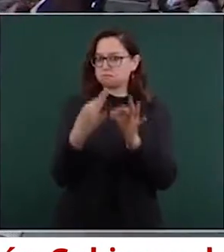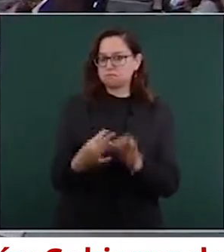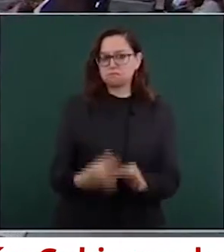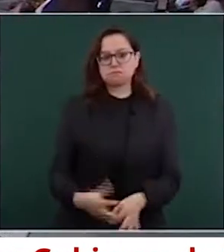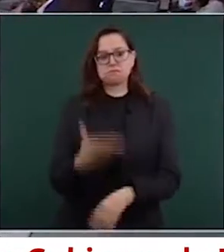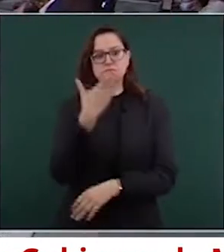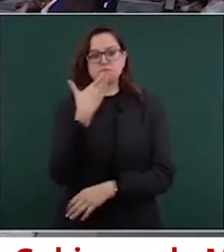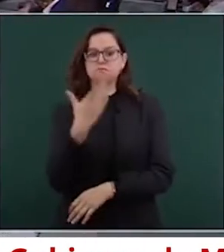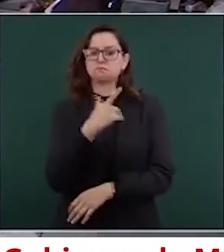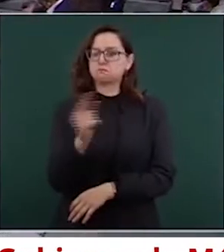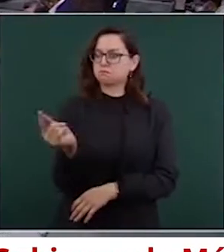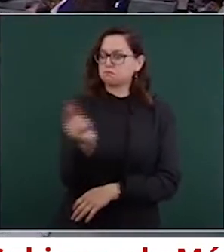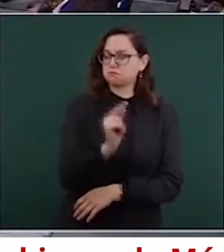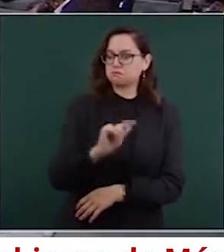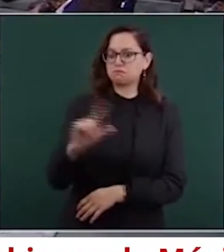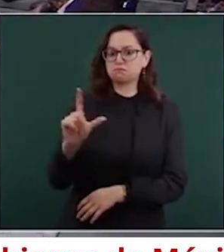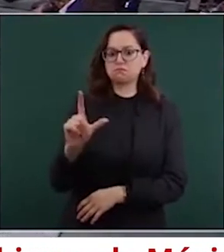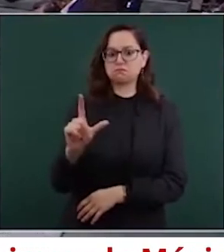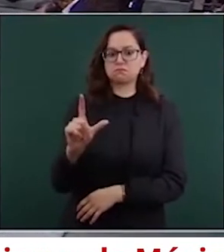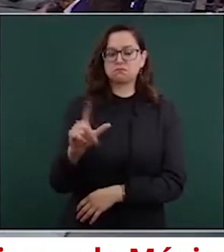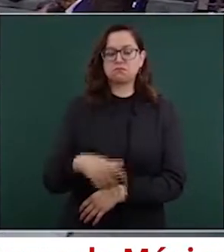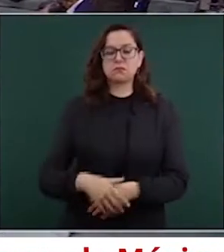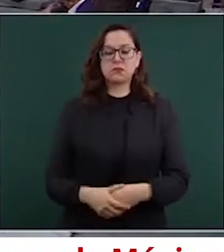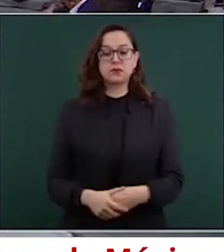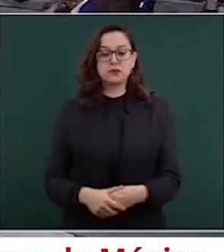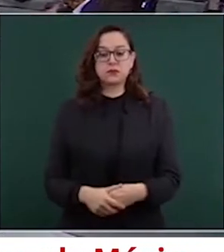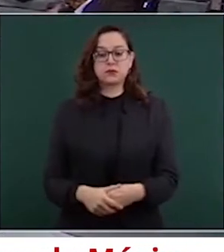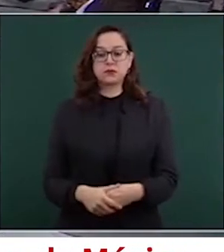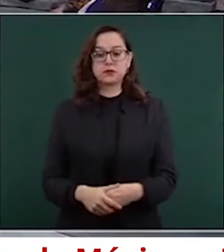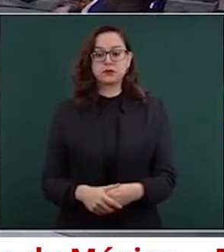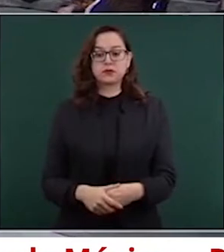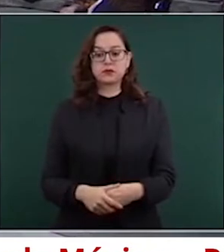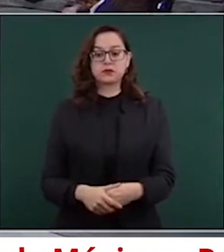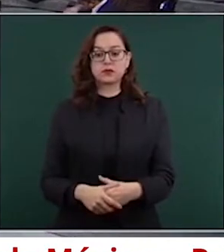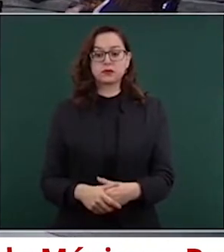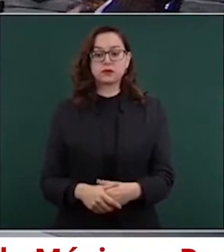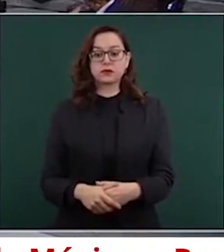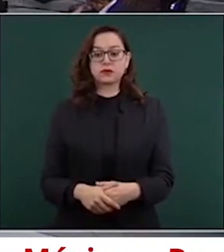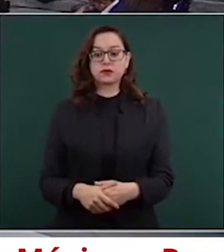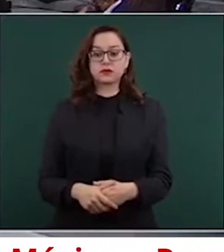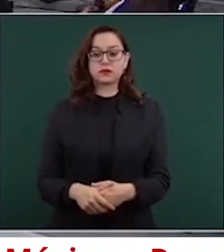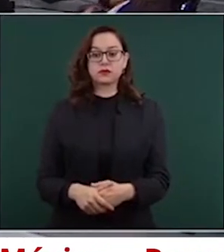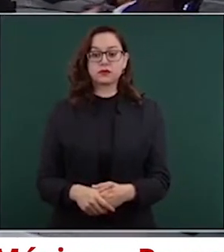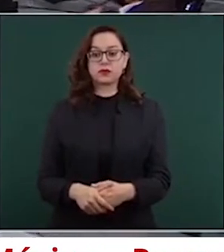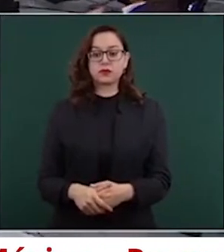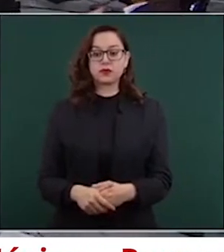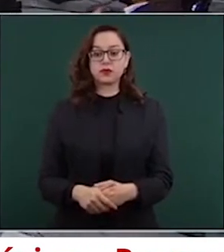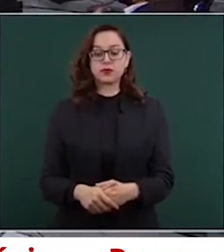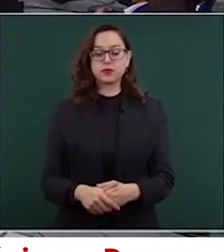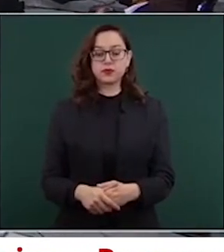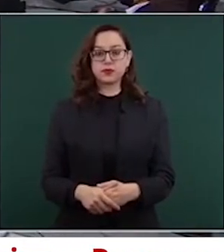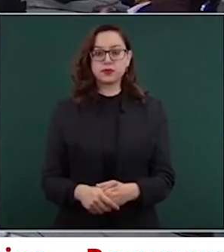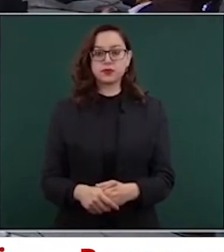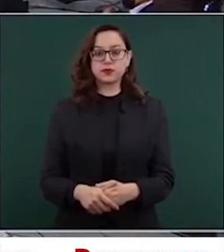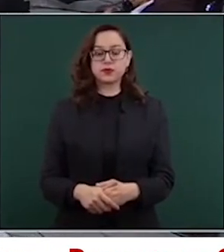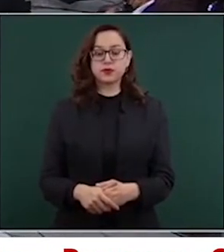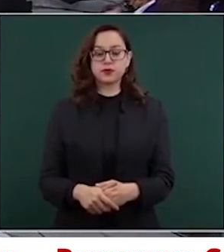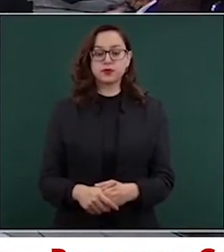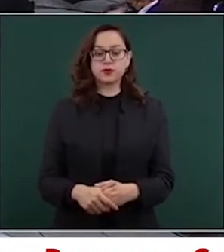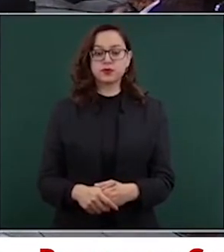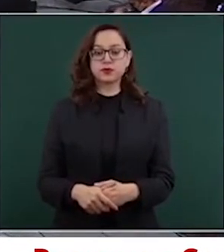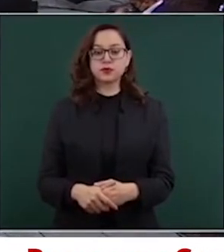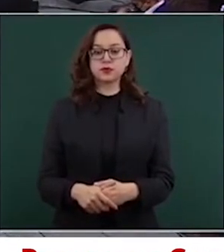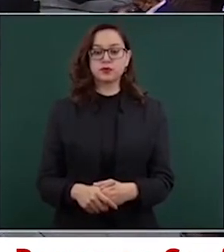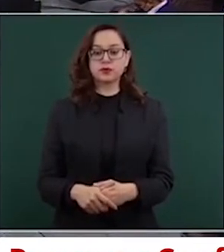y como